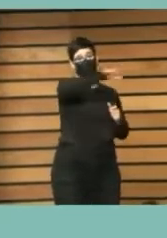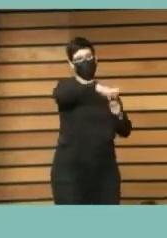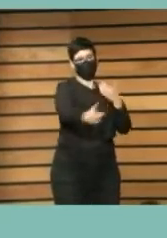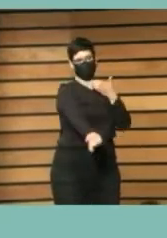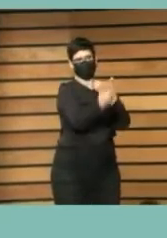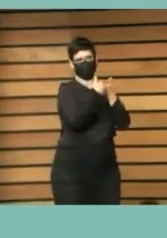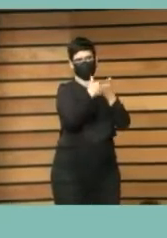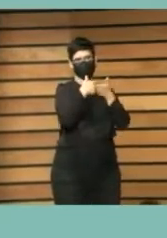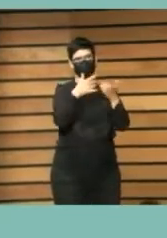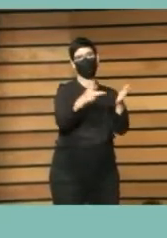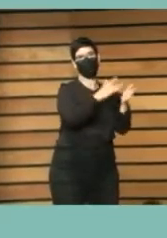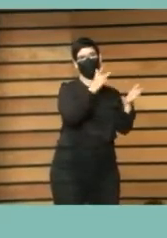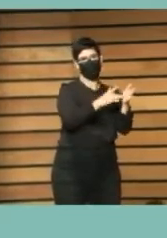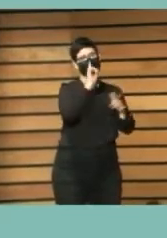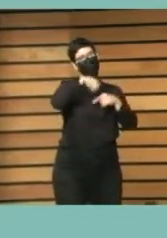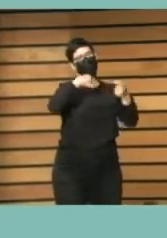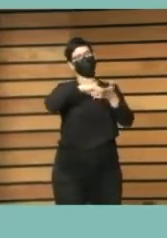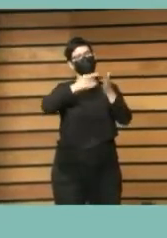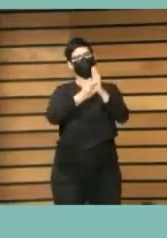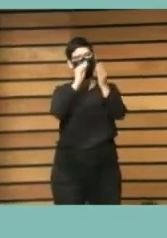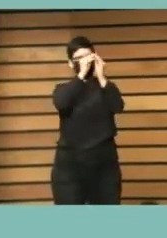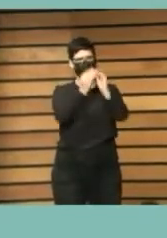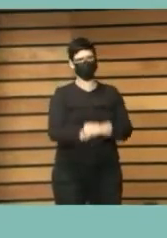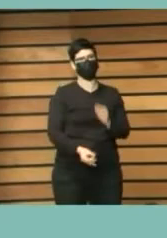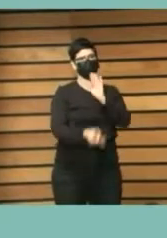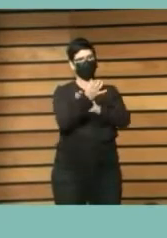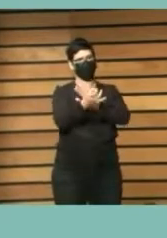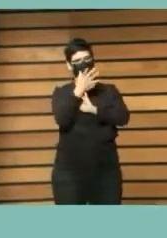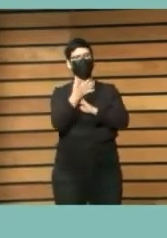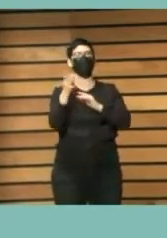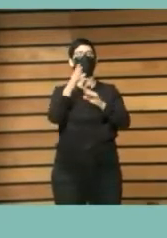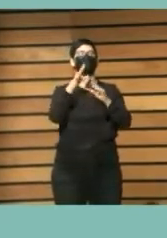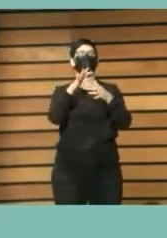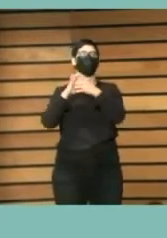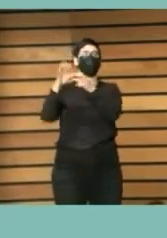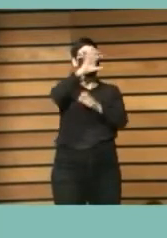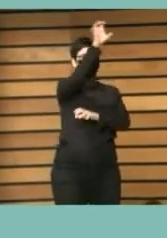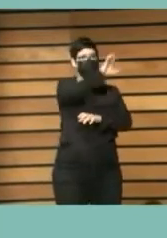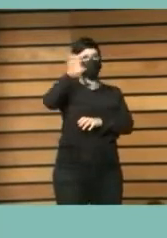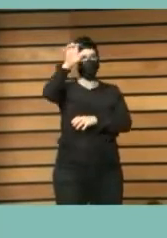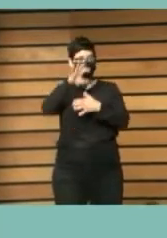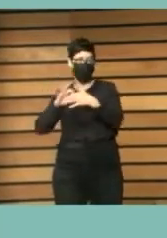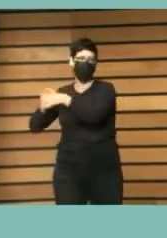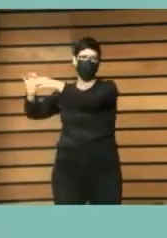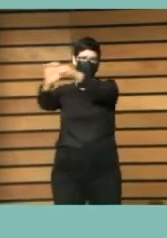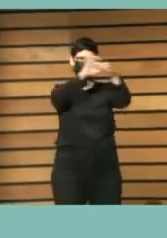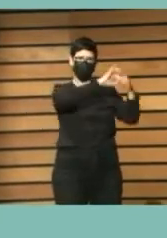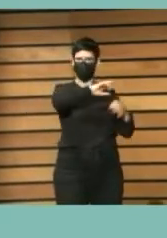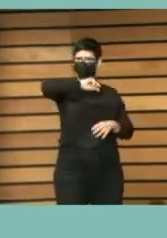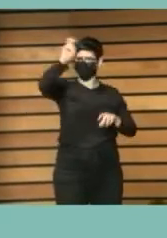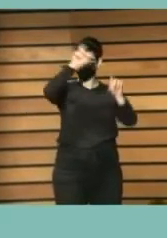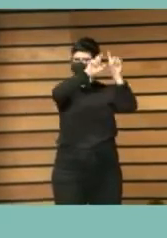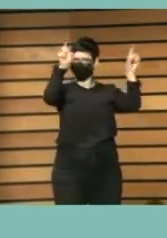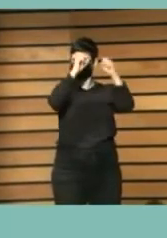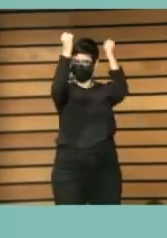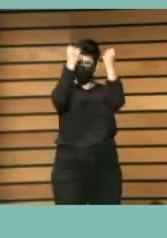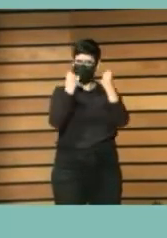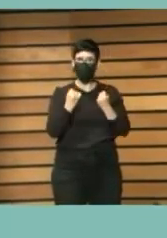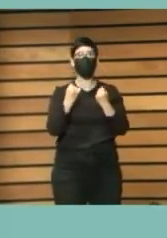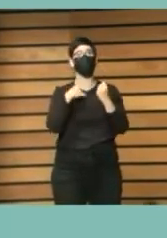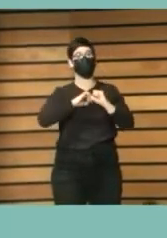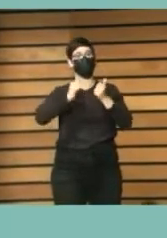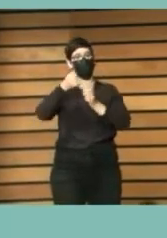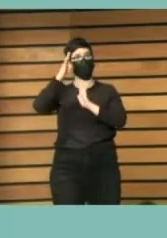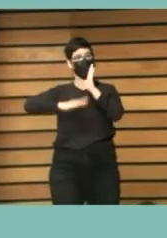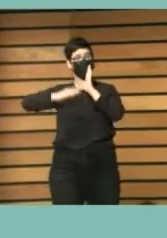metodologías mucho mejores mejor elaboradas por Naciones Unidas y otras entidades y empezando en Valencia donde